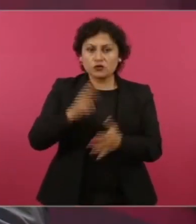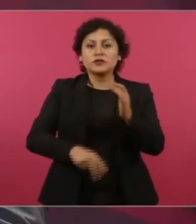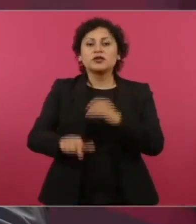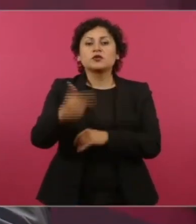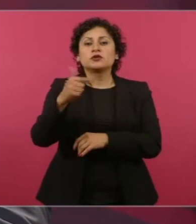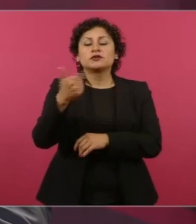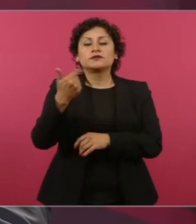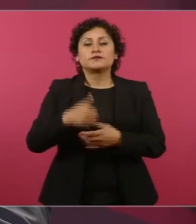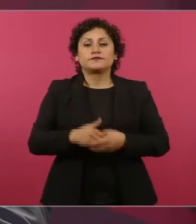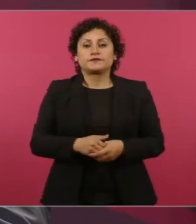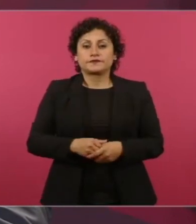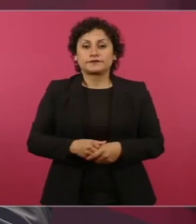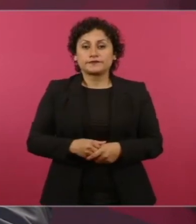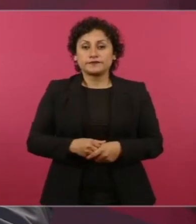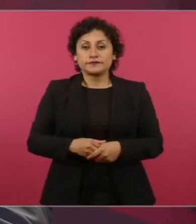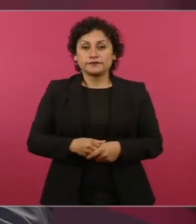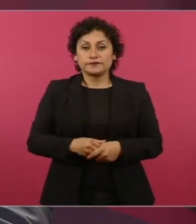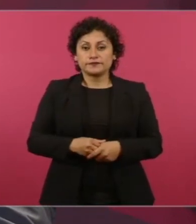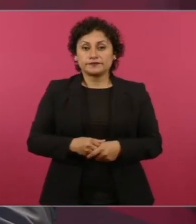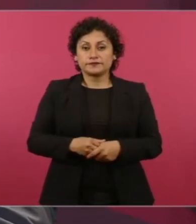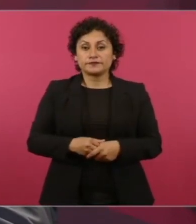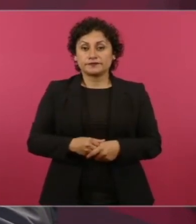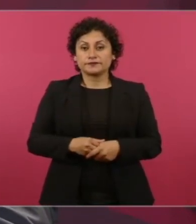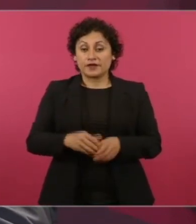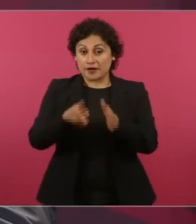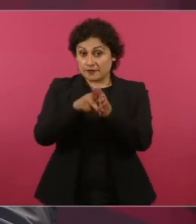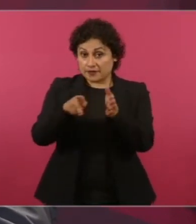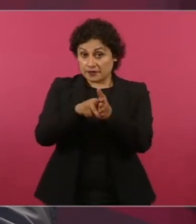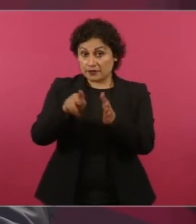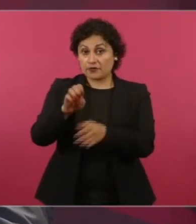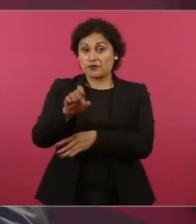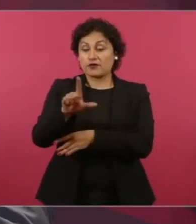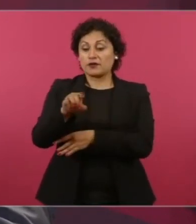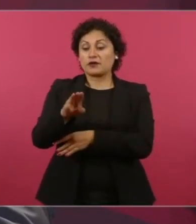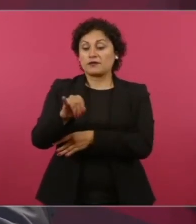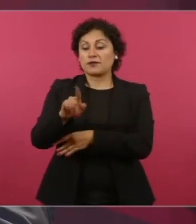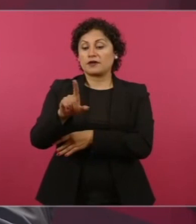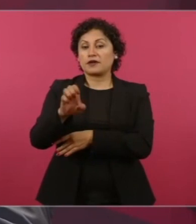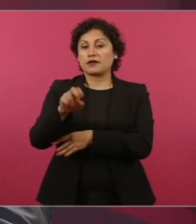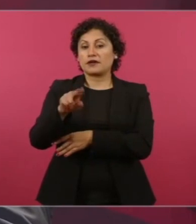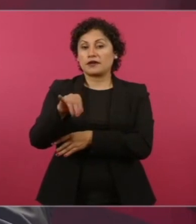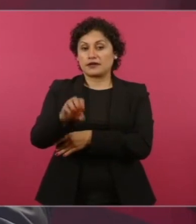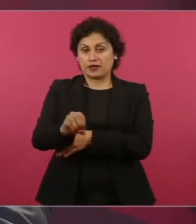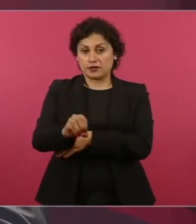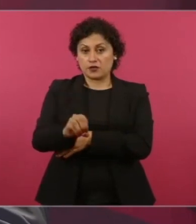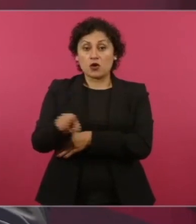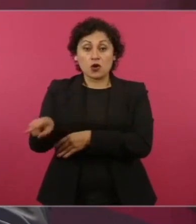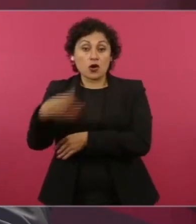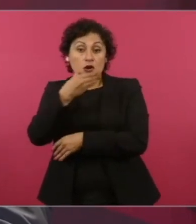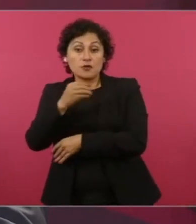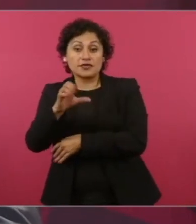en el milenio, Ciro sacaba una encuesta diaria,